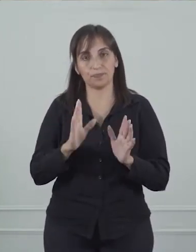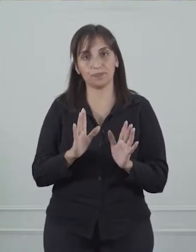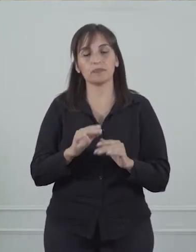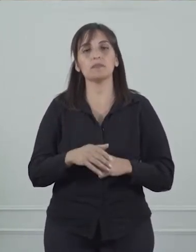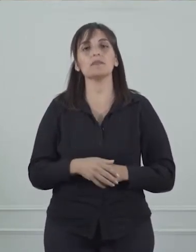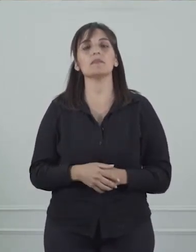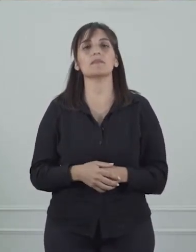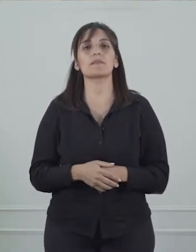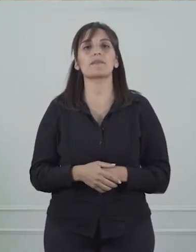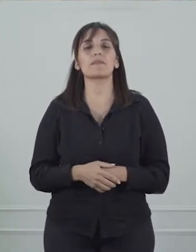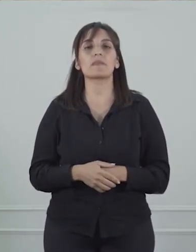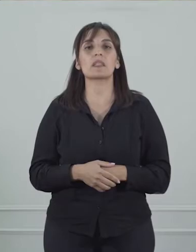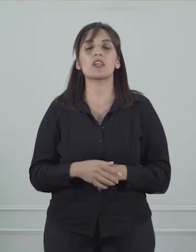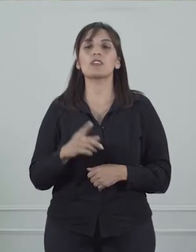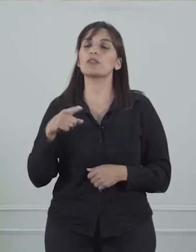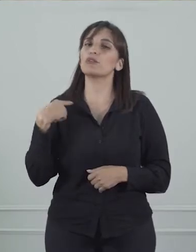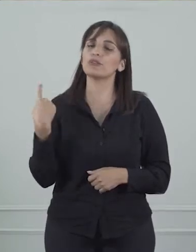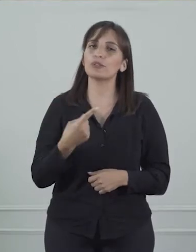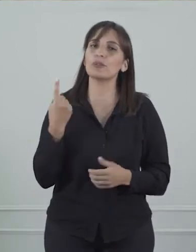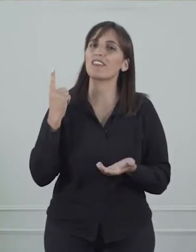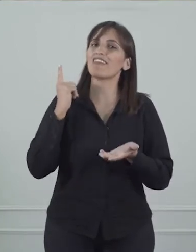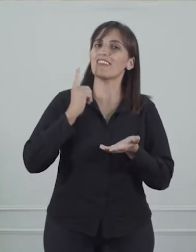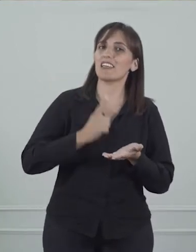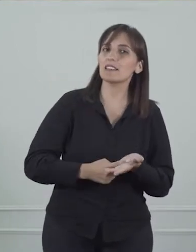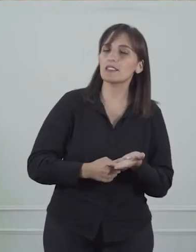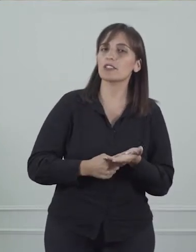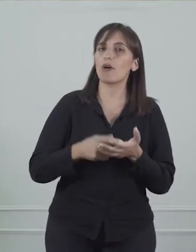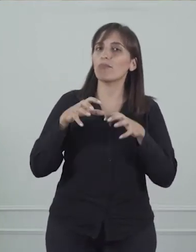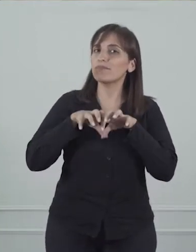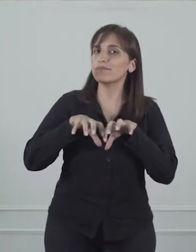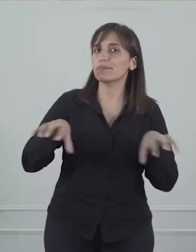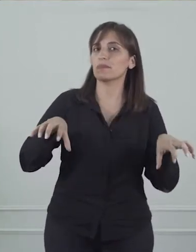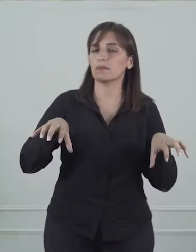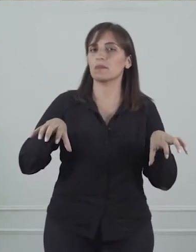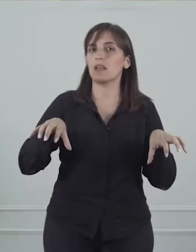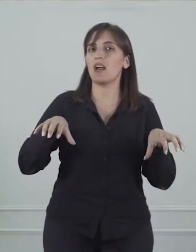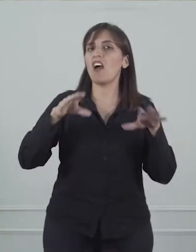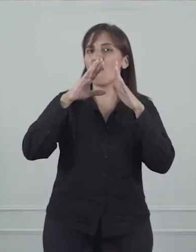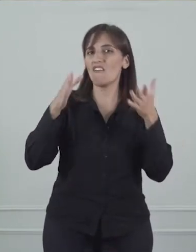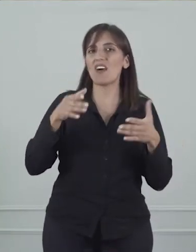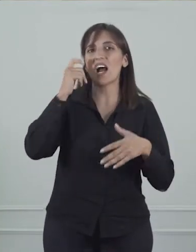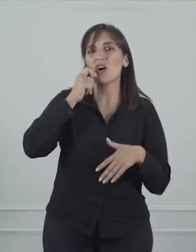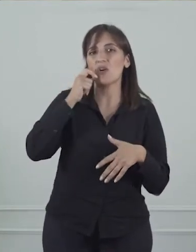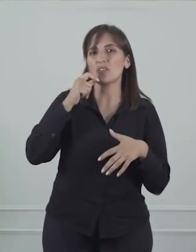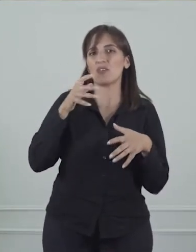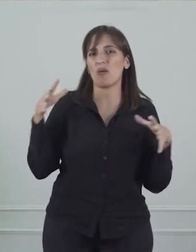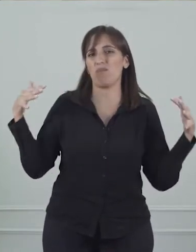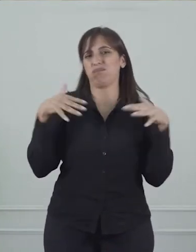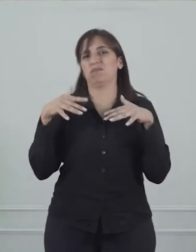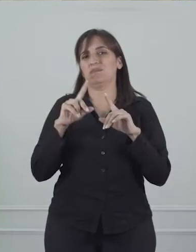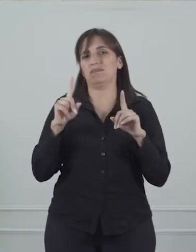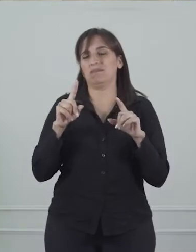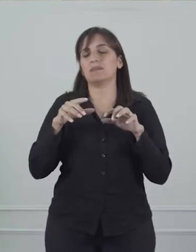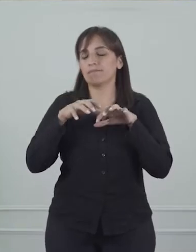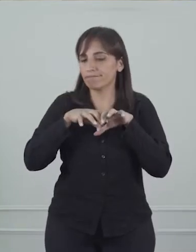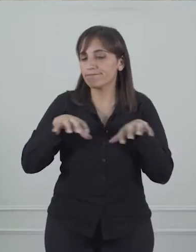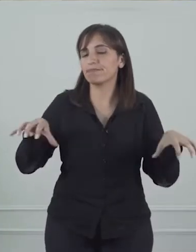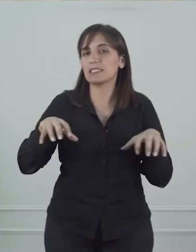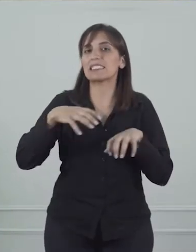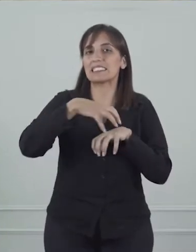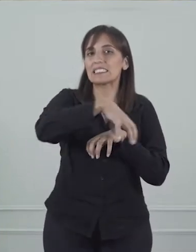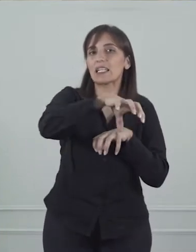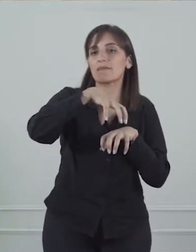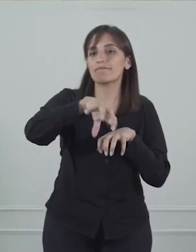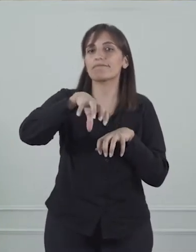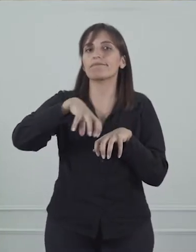decisión de descentralizar el Banco Rioja en la capital, de poner las cinco sedes que mencionó Armando, de separar bien